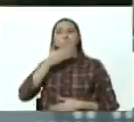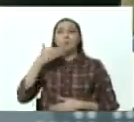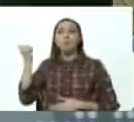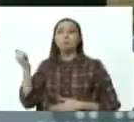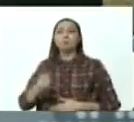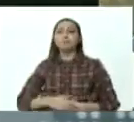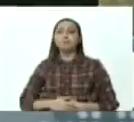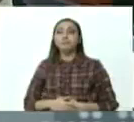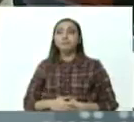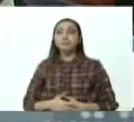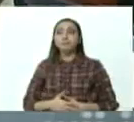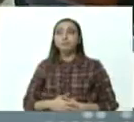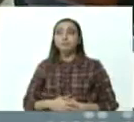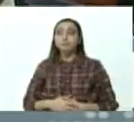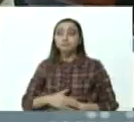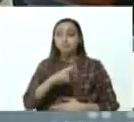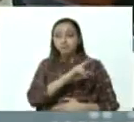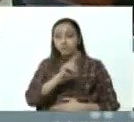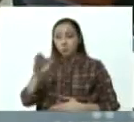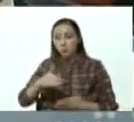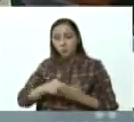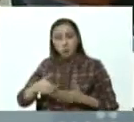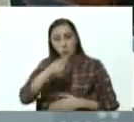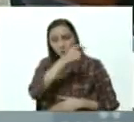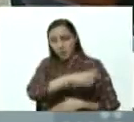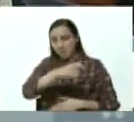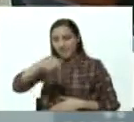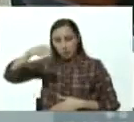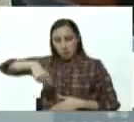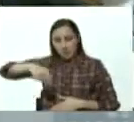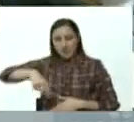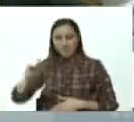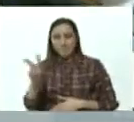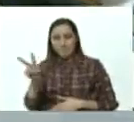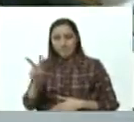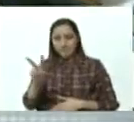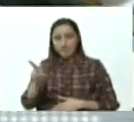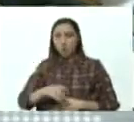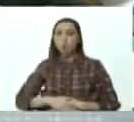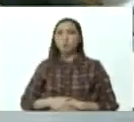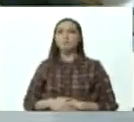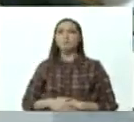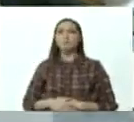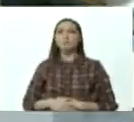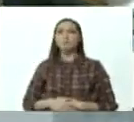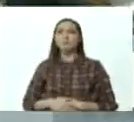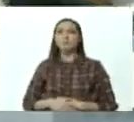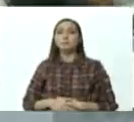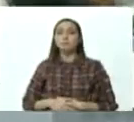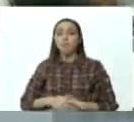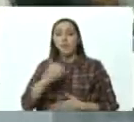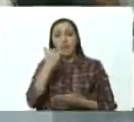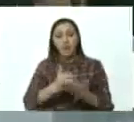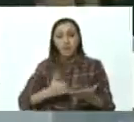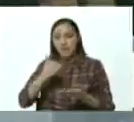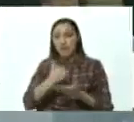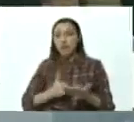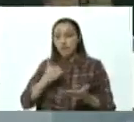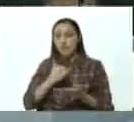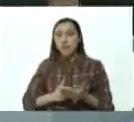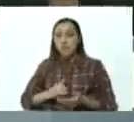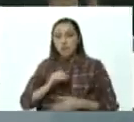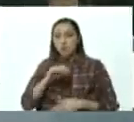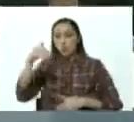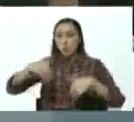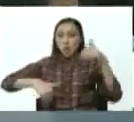son un poco más de 21 millones de venezolanos y venezolanas que están asentados en el padrón electoral como ustedes